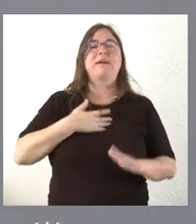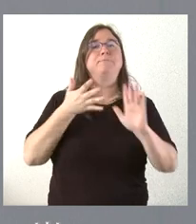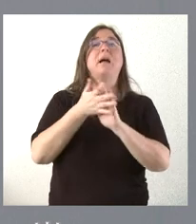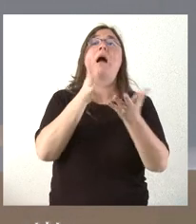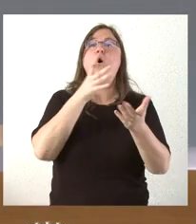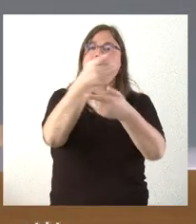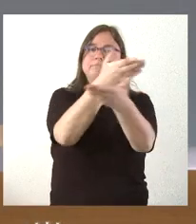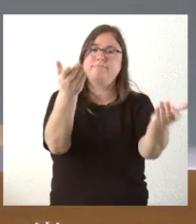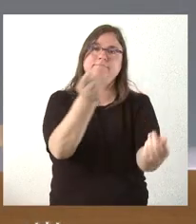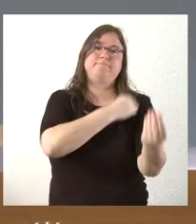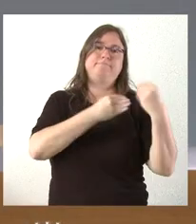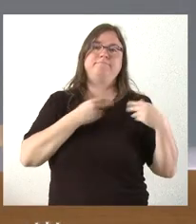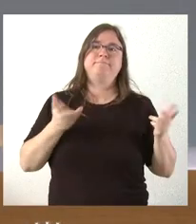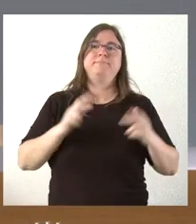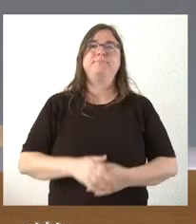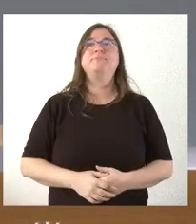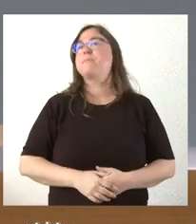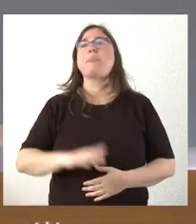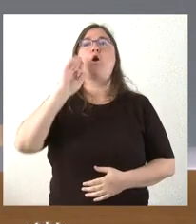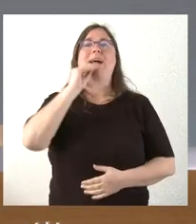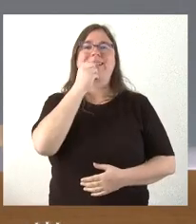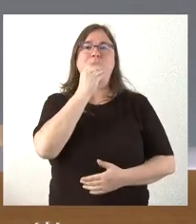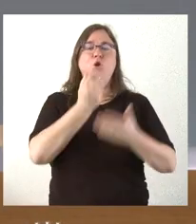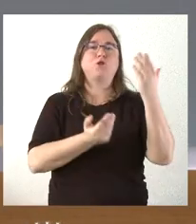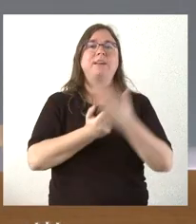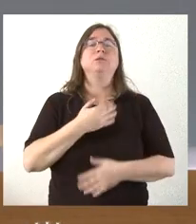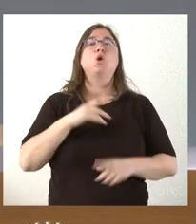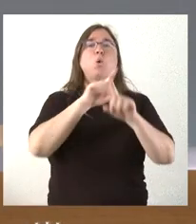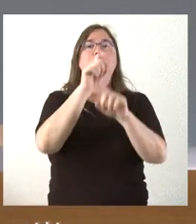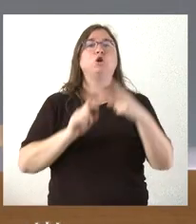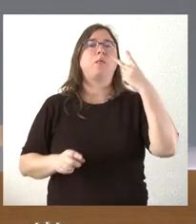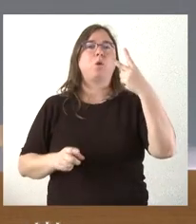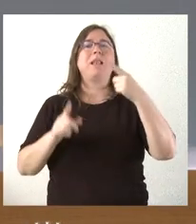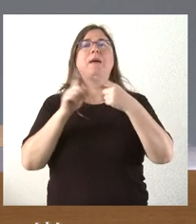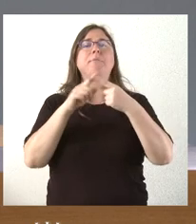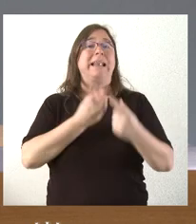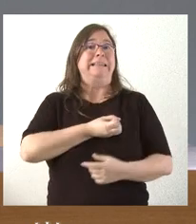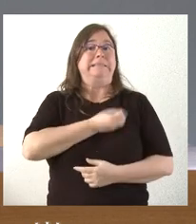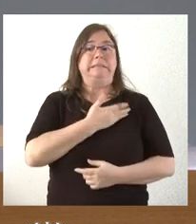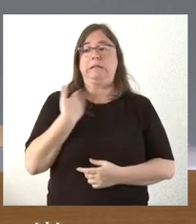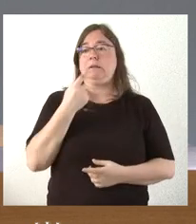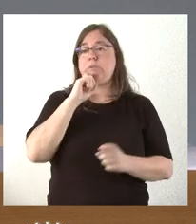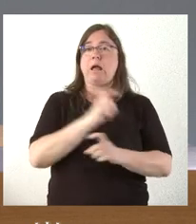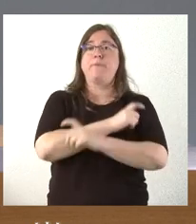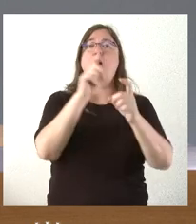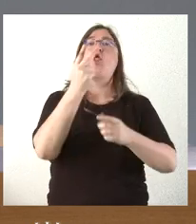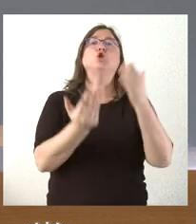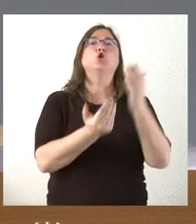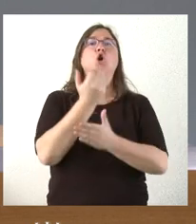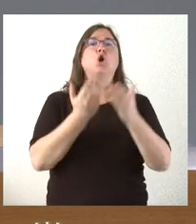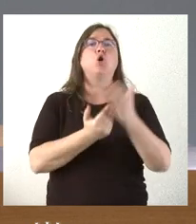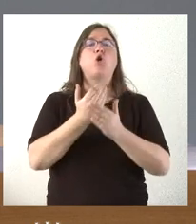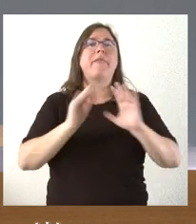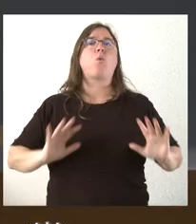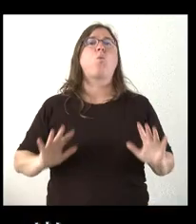preguntas. Hola, ¿qué tal? Buenos días. Yo tenía dos cuestiones. La primera es que los sindicatos acaban de anunciar dos jornadas de huelga